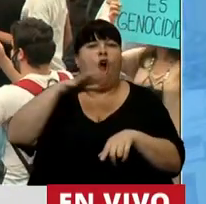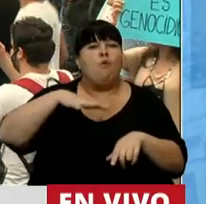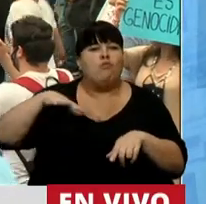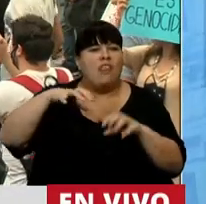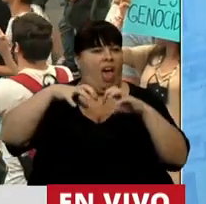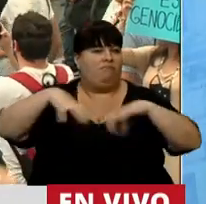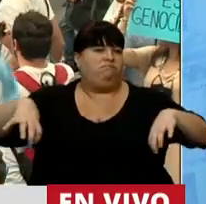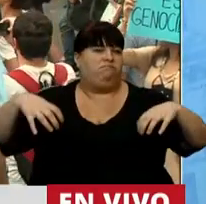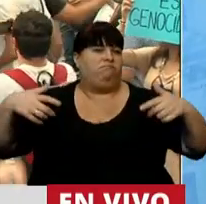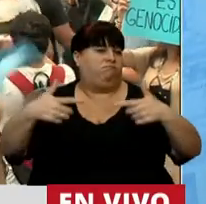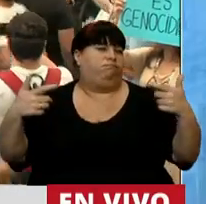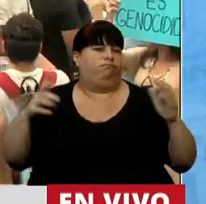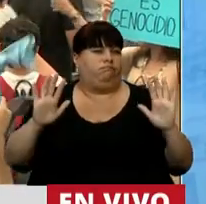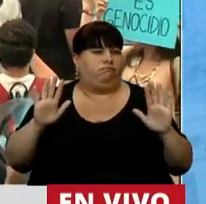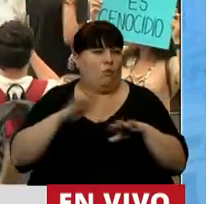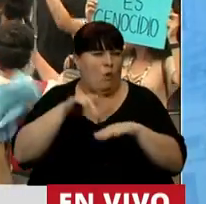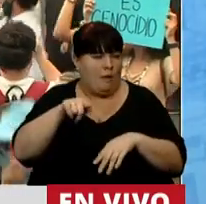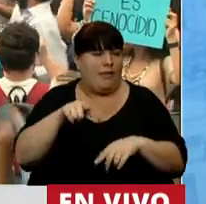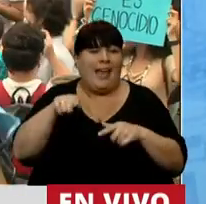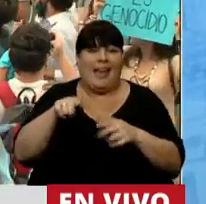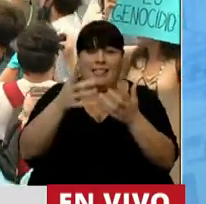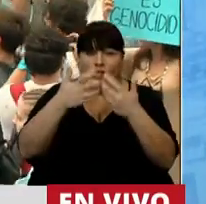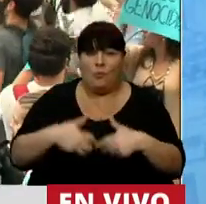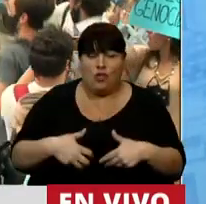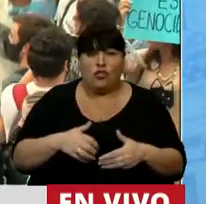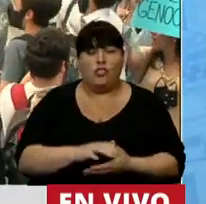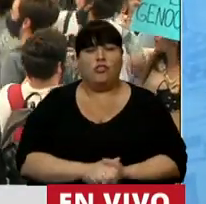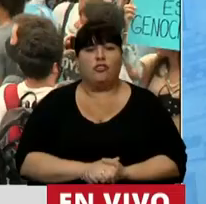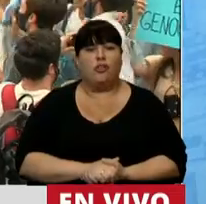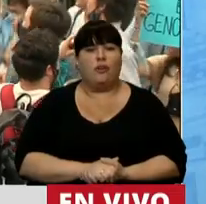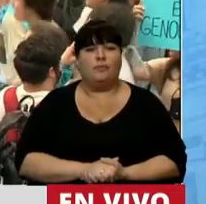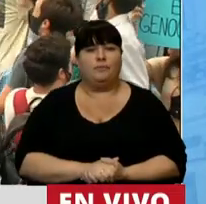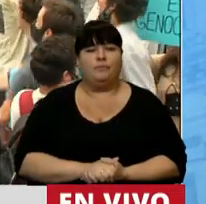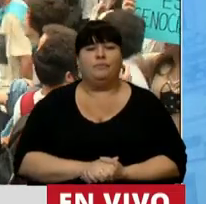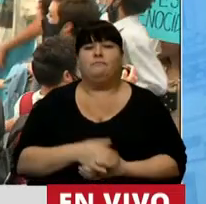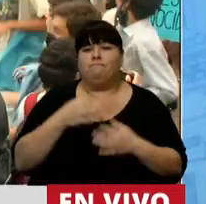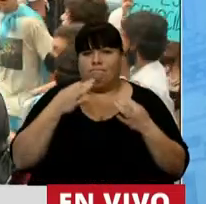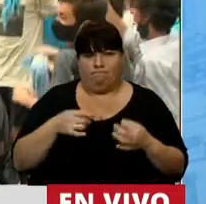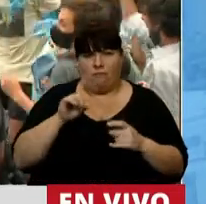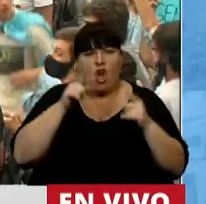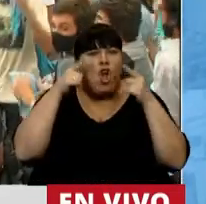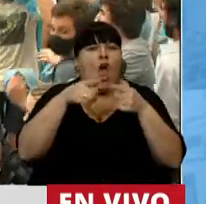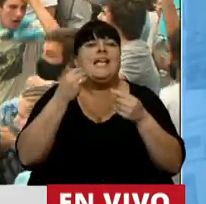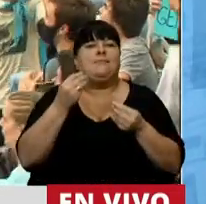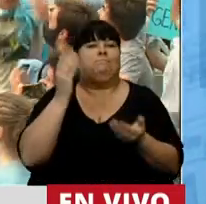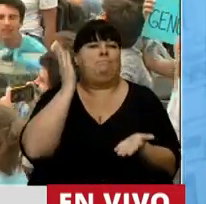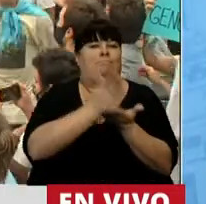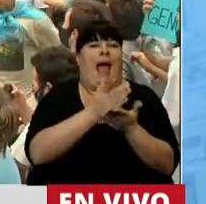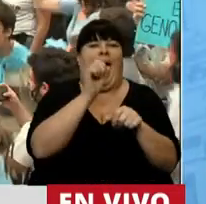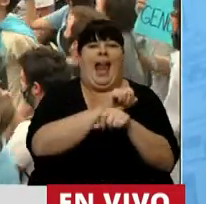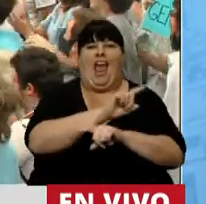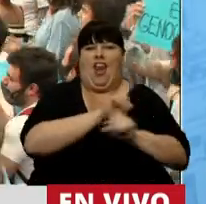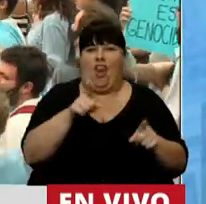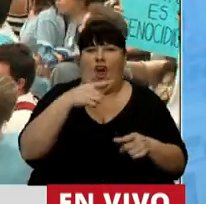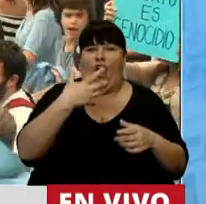organizada. Este proyecto, que claramente no se aboca a la despenalización del